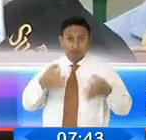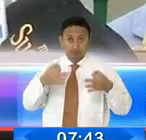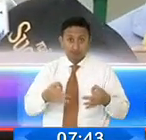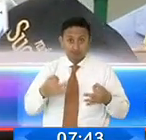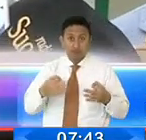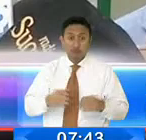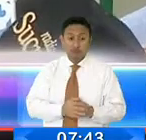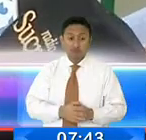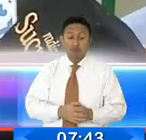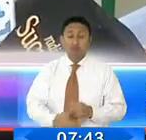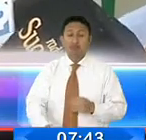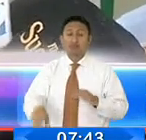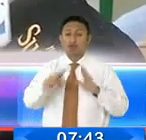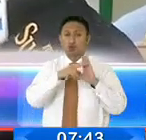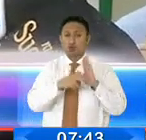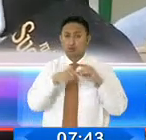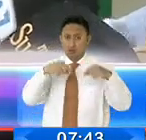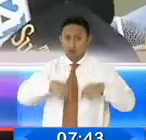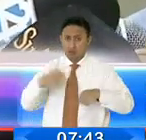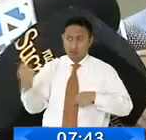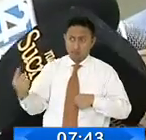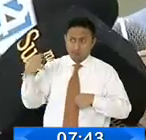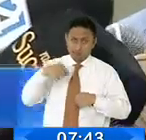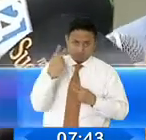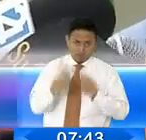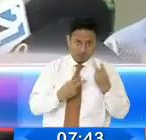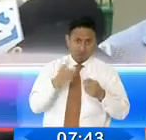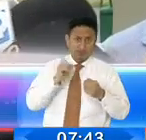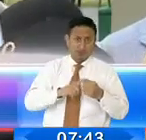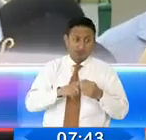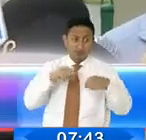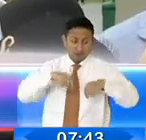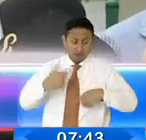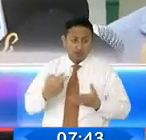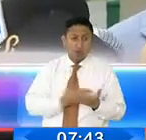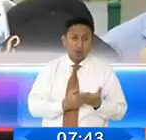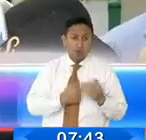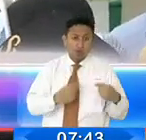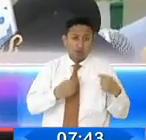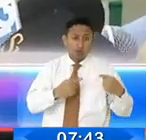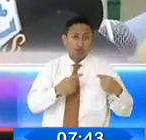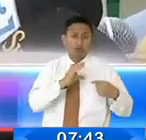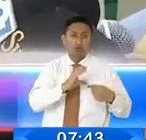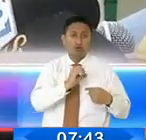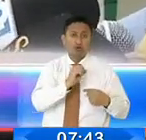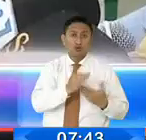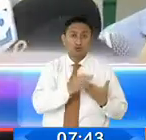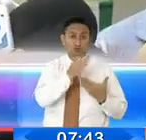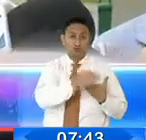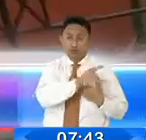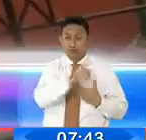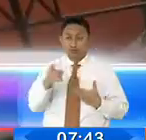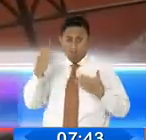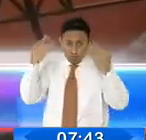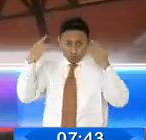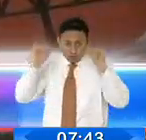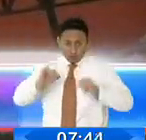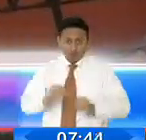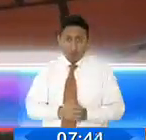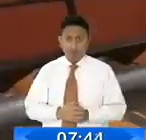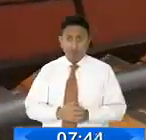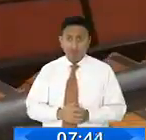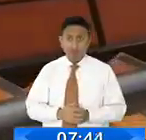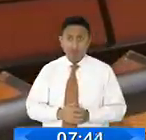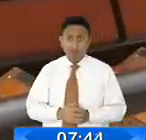protocolos a cabalidad de las personas que vengan, en Quito tenemos reuniones periódicas con el COE cantonal, en Guayaquil igual. Mientras, la